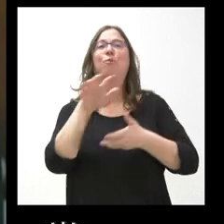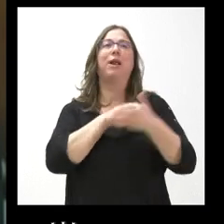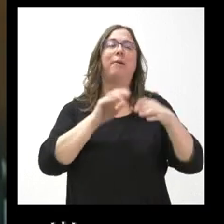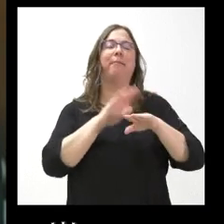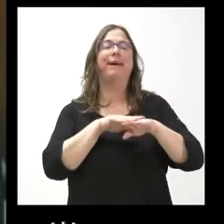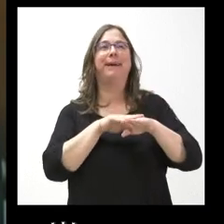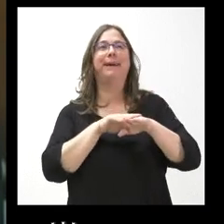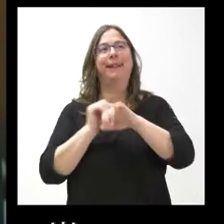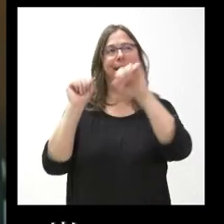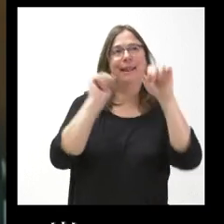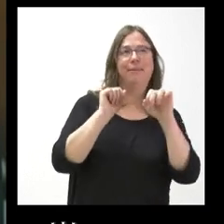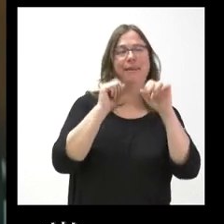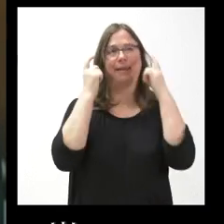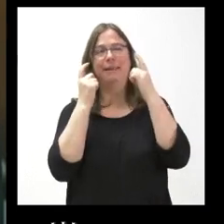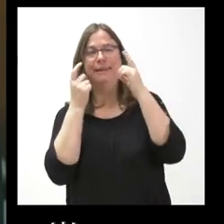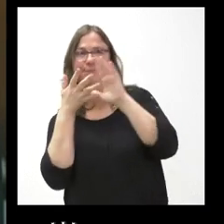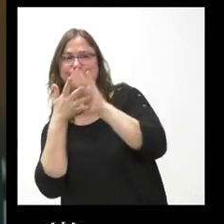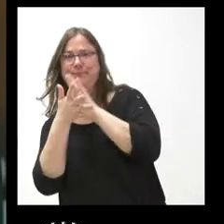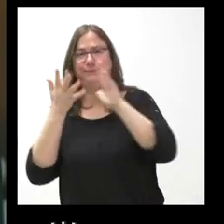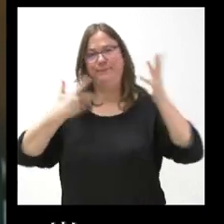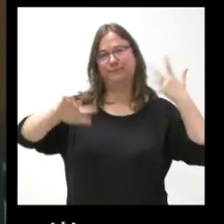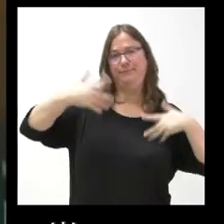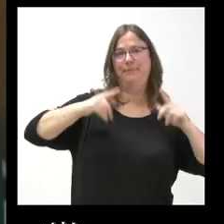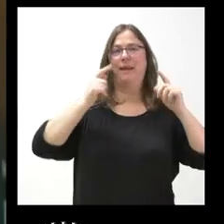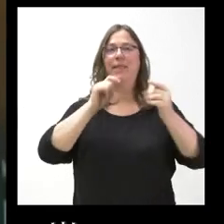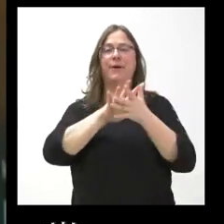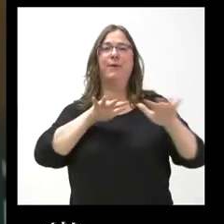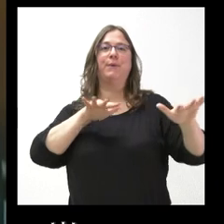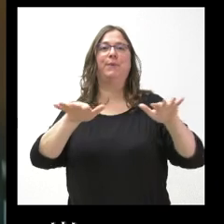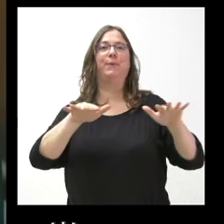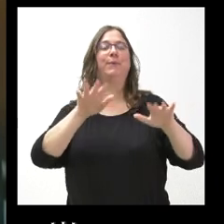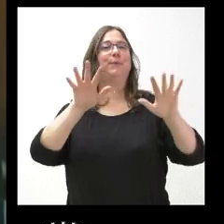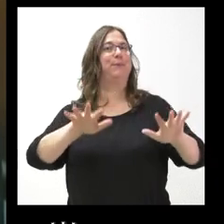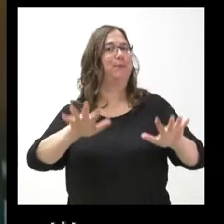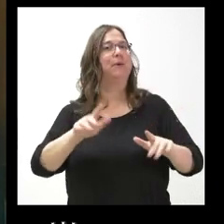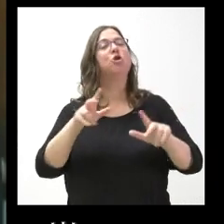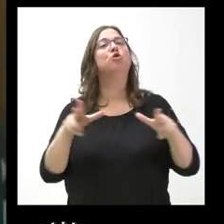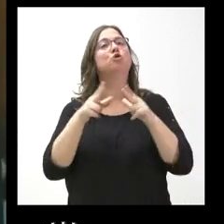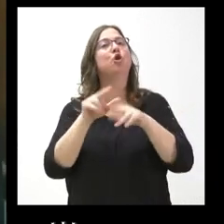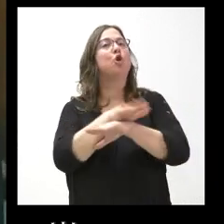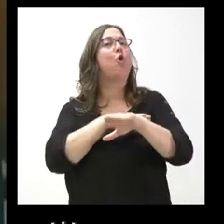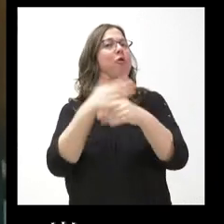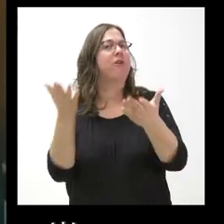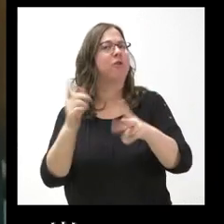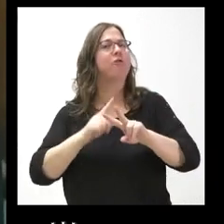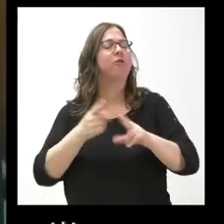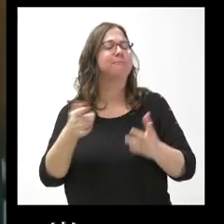a ir dando, intentando dar explicación y tranquilizar los ánimos respecto a sus socios de gobierno. No sé si, ¿cómo lleva personalmente esta situación?